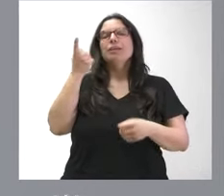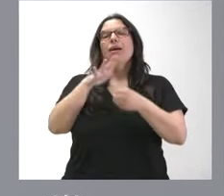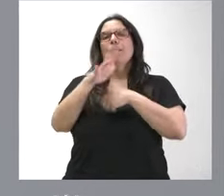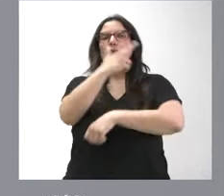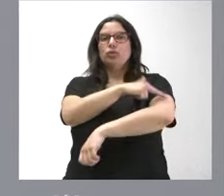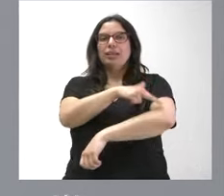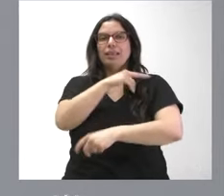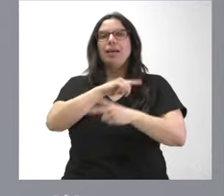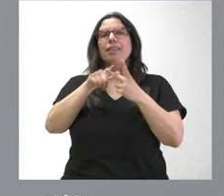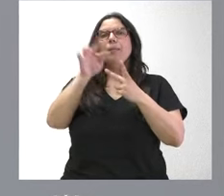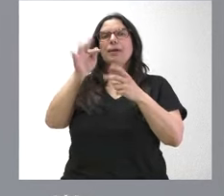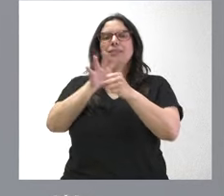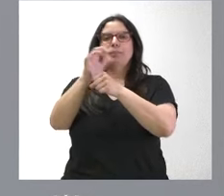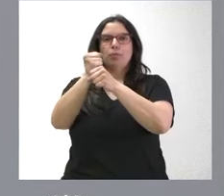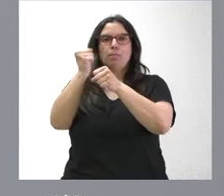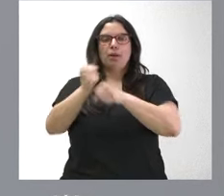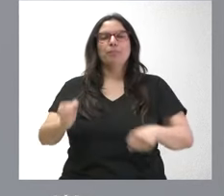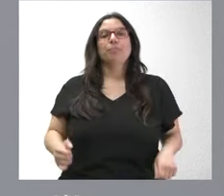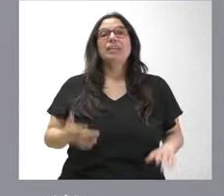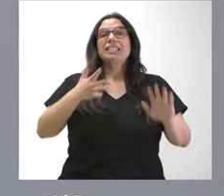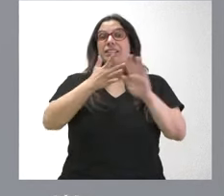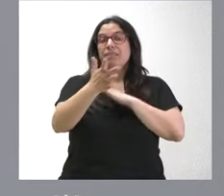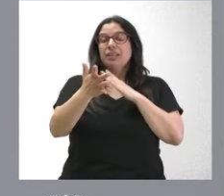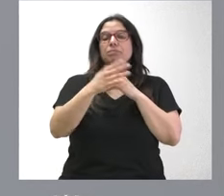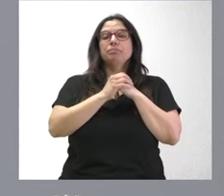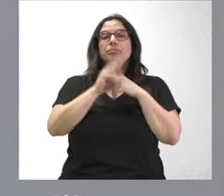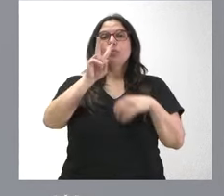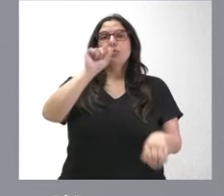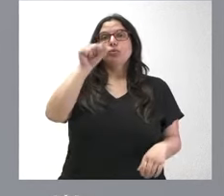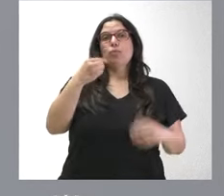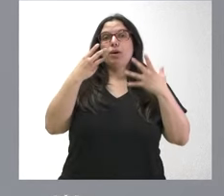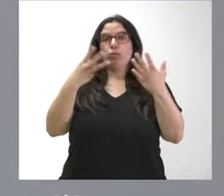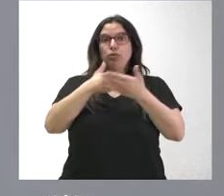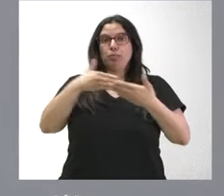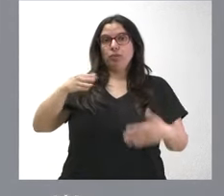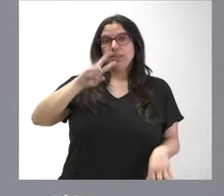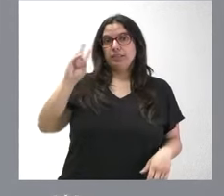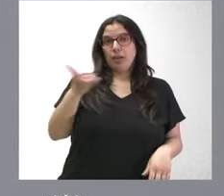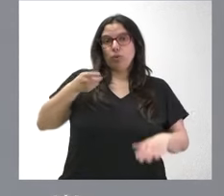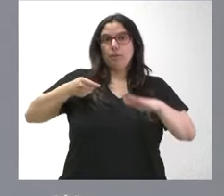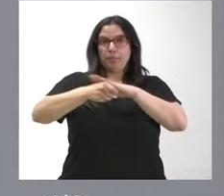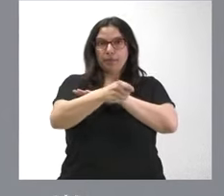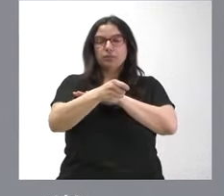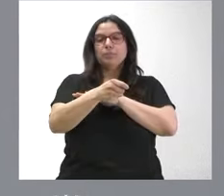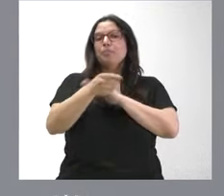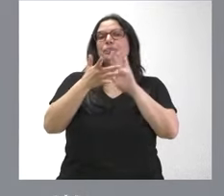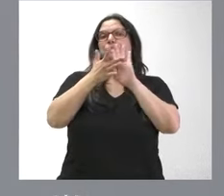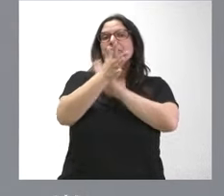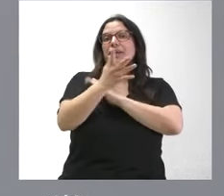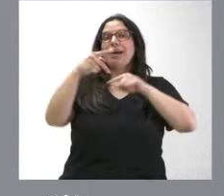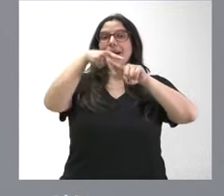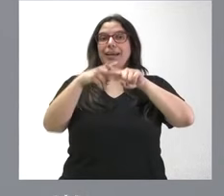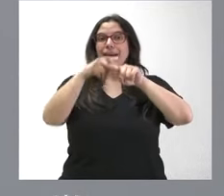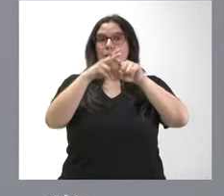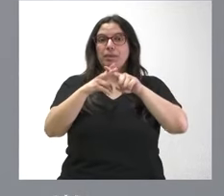y del empleo. Estamos hablando de 2,8 millones de euros de inversión. Se trata de una herramienta